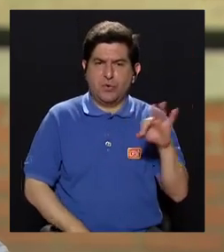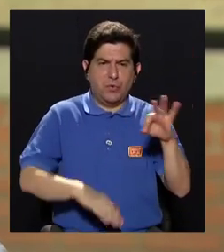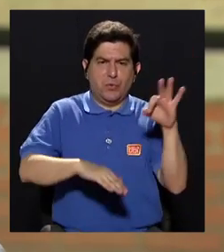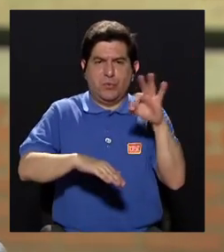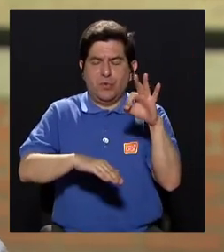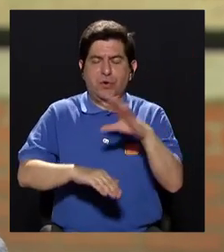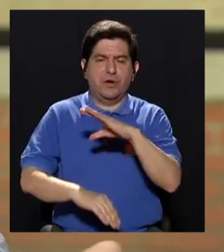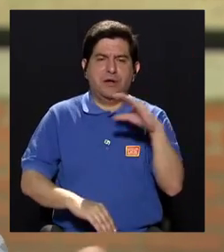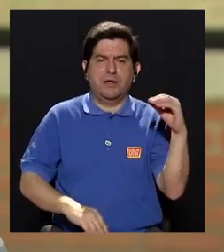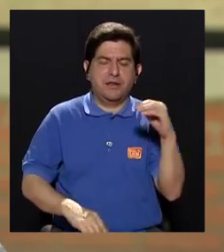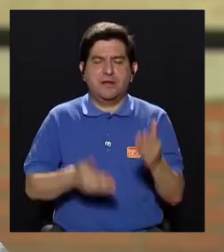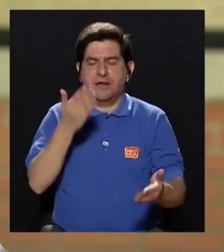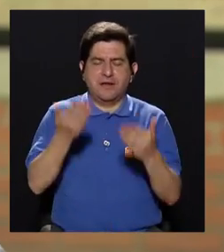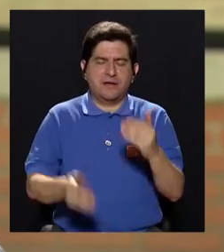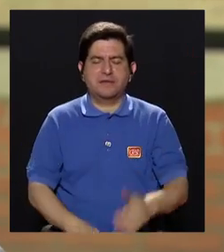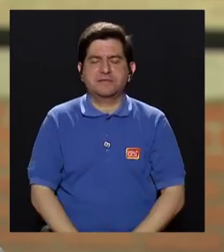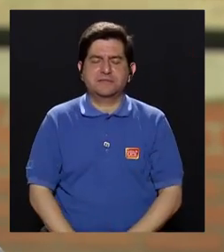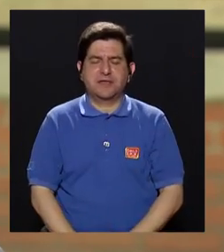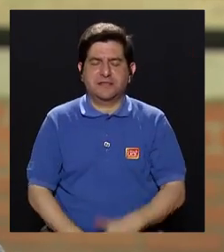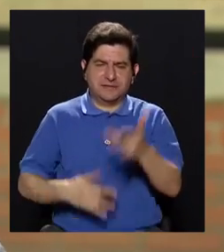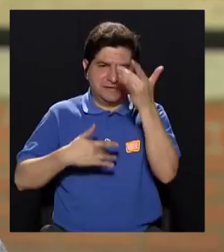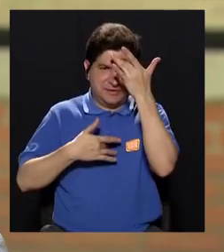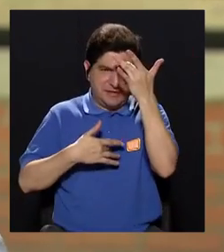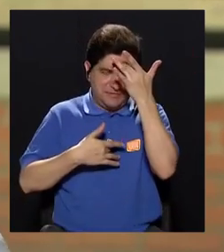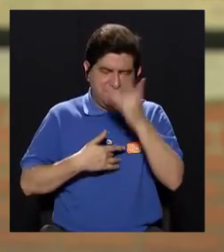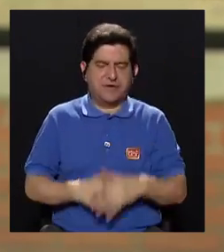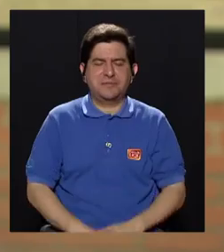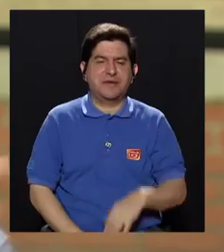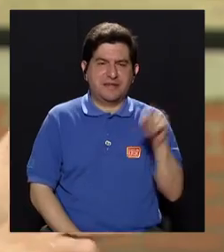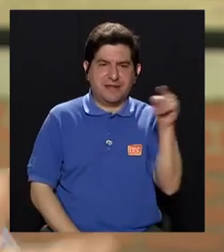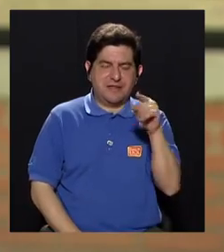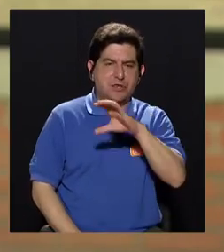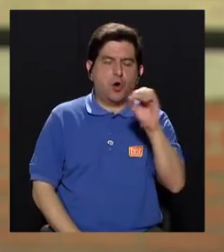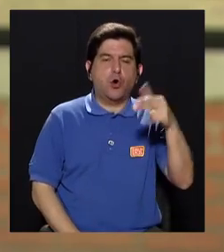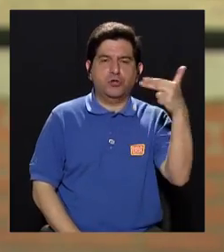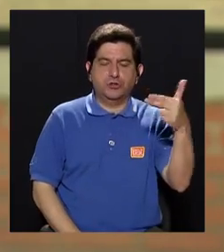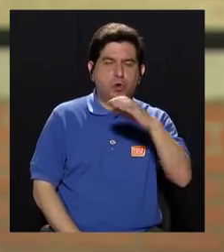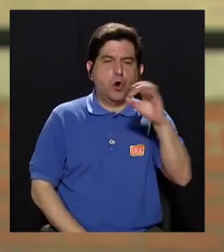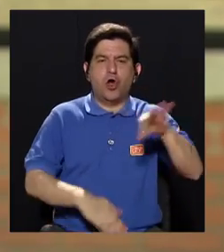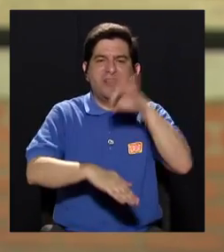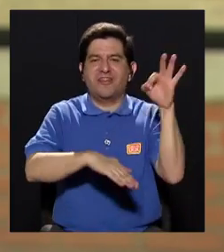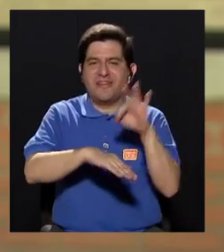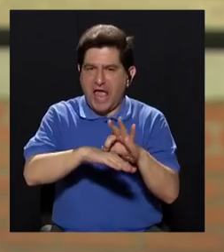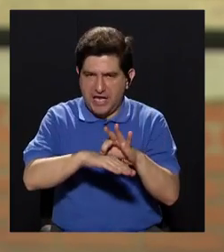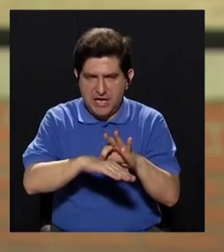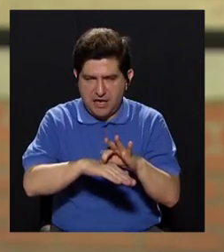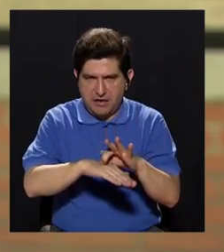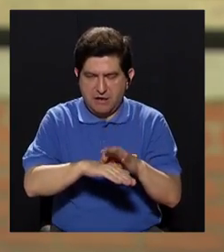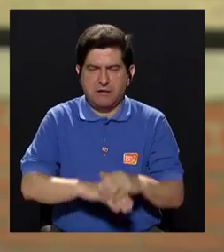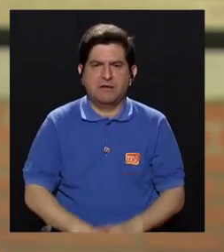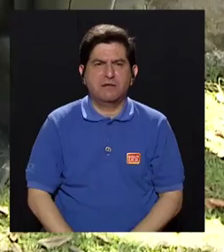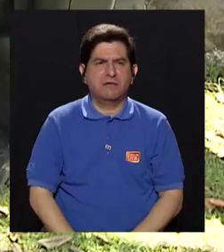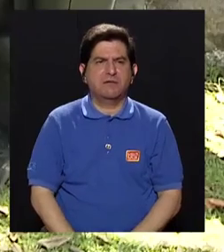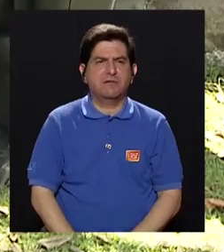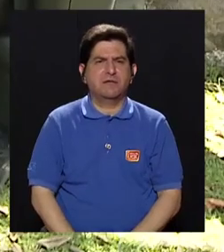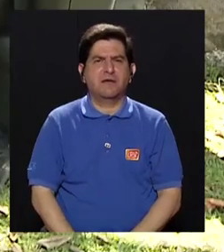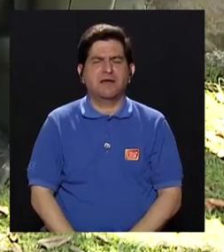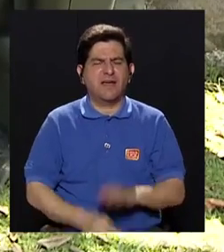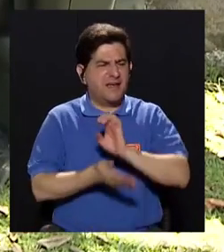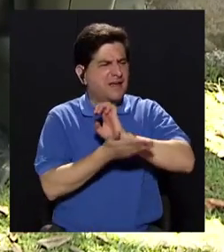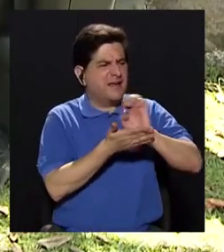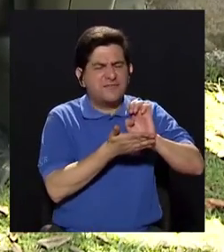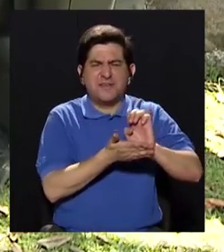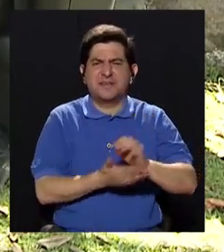mosquito y eventualmente poder contraer zika y no solo zika, chikungunya o dengue. Entonces, ¿cuál es el tema de